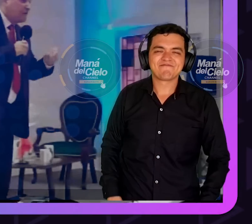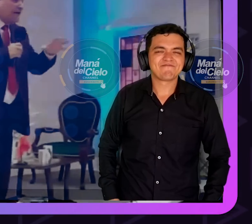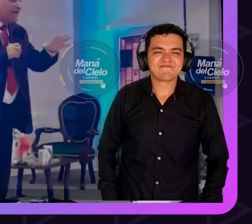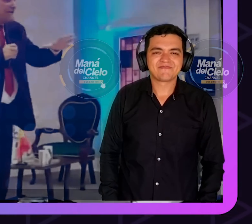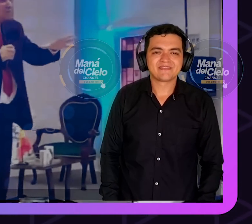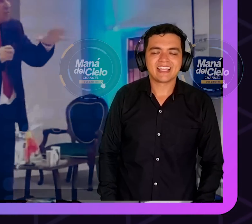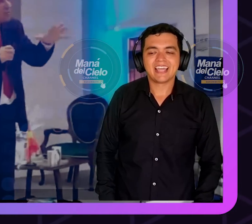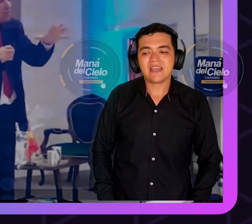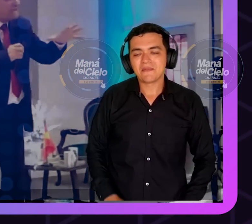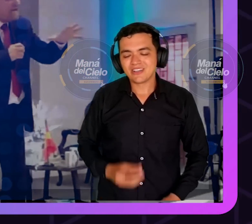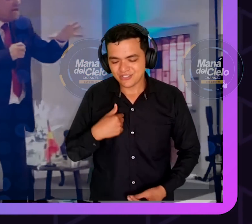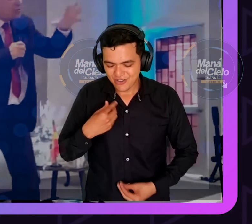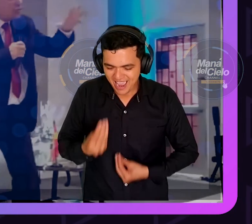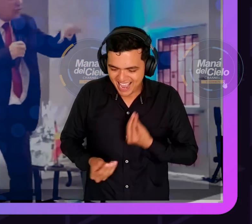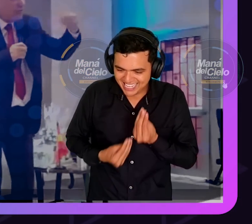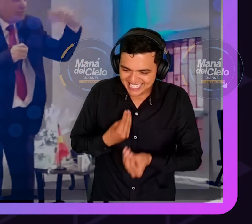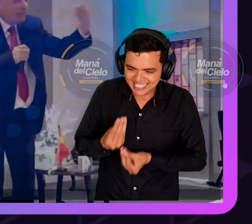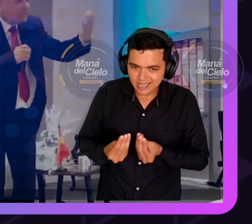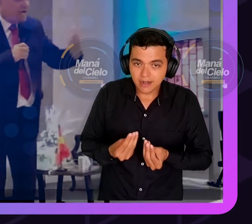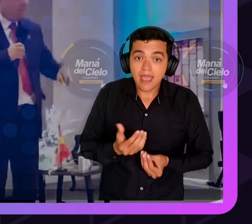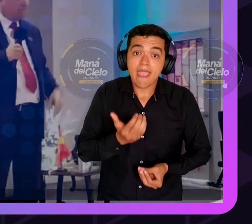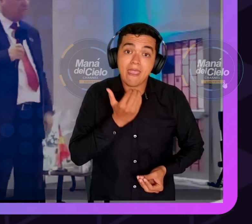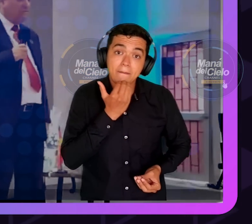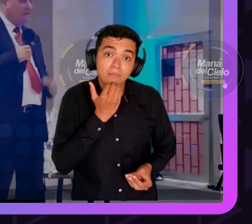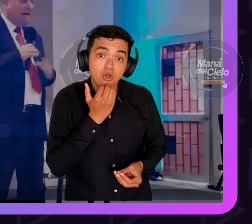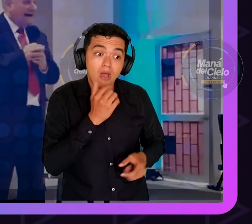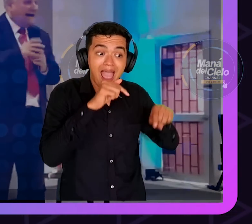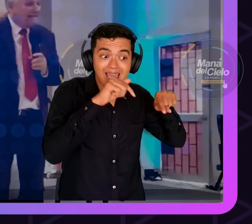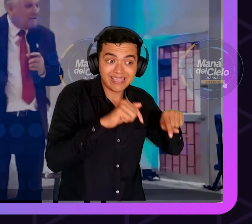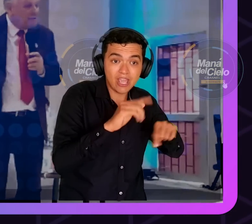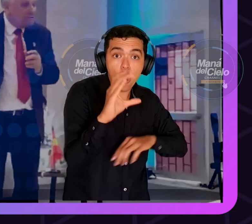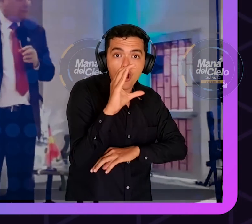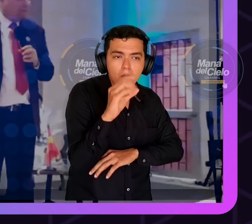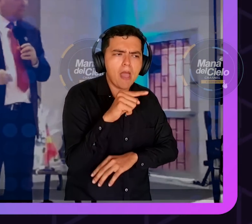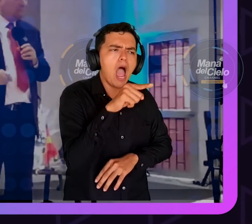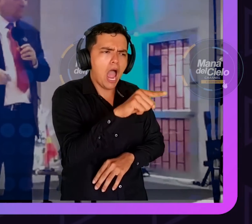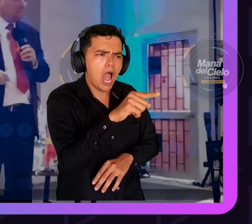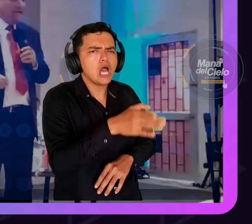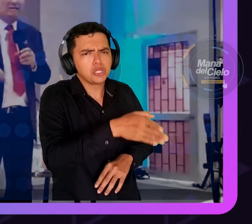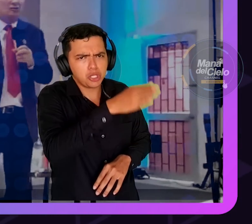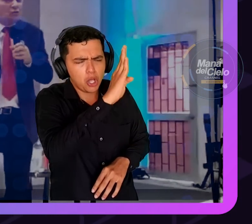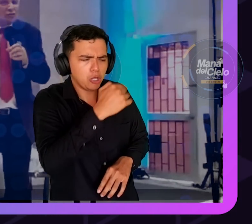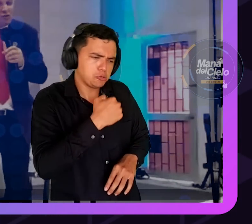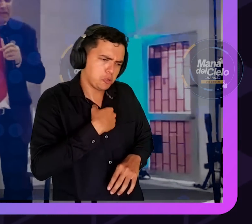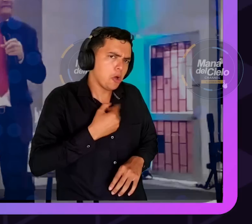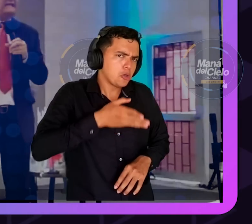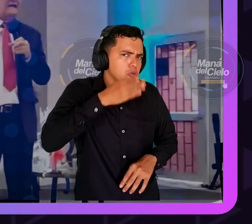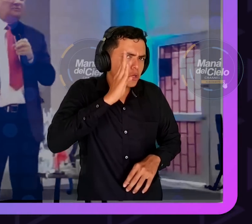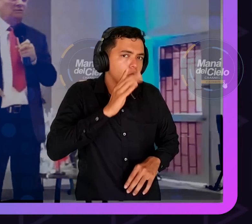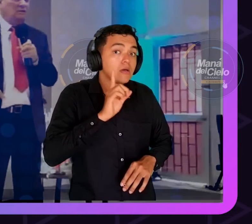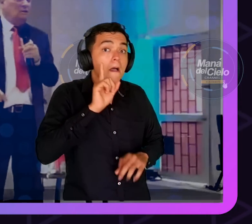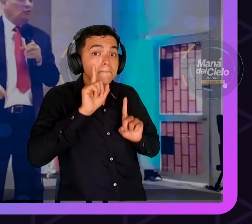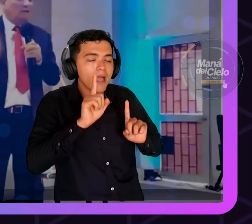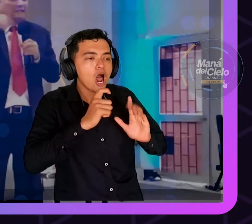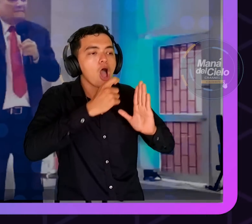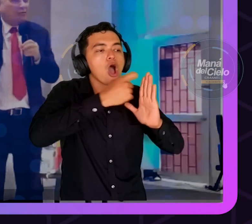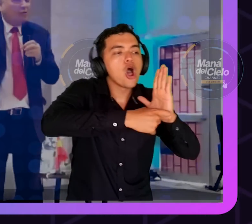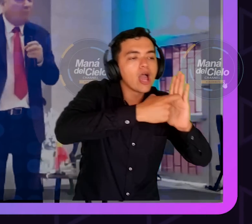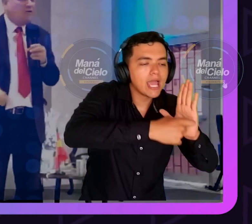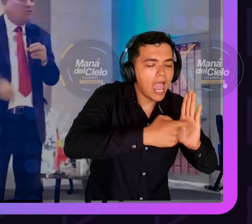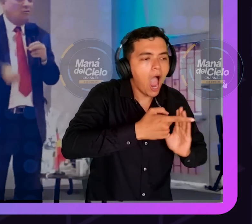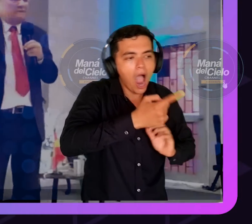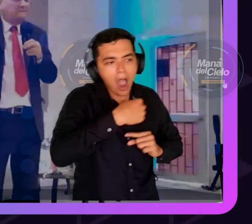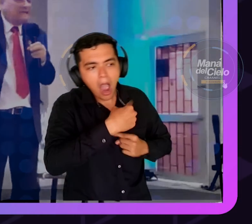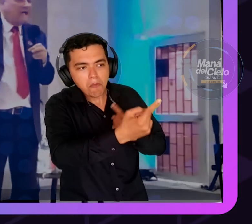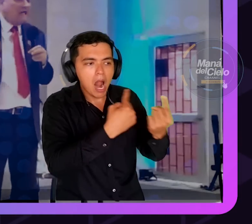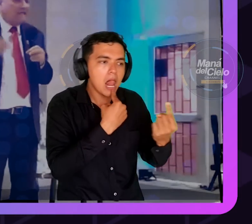aquí somos cristianos corrigiendo cristianos. Allá no. Esos no son cristianos. No existe el domingo. No